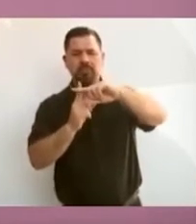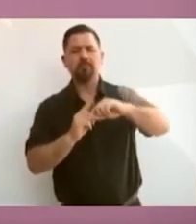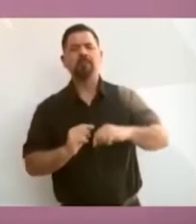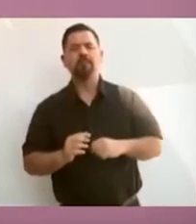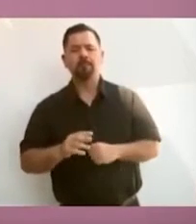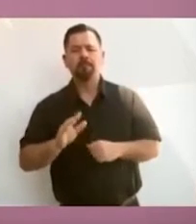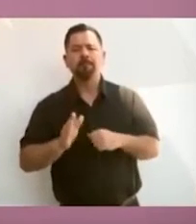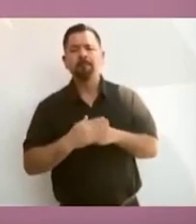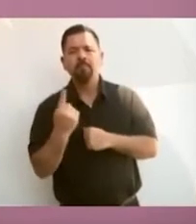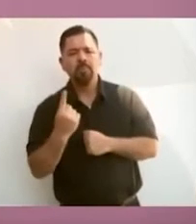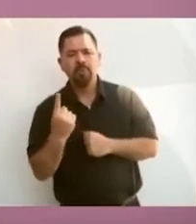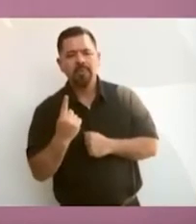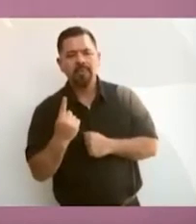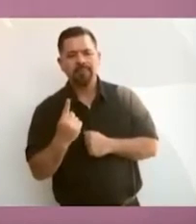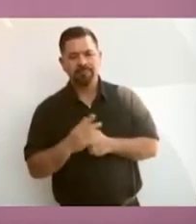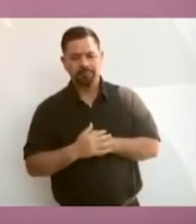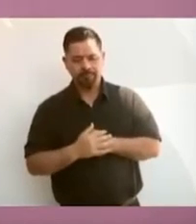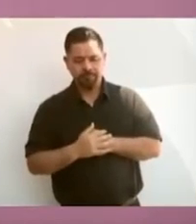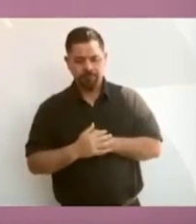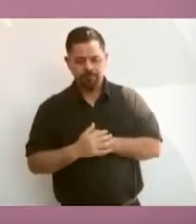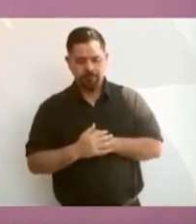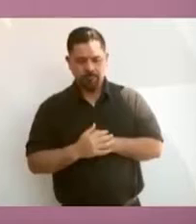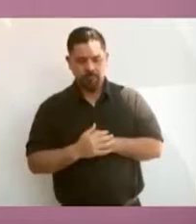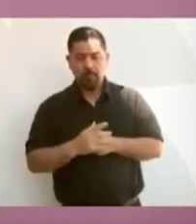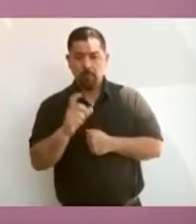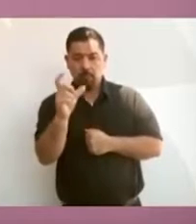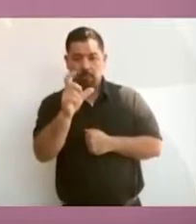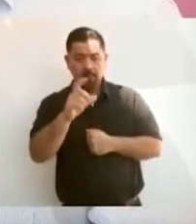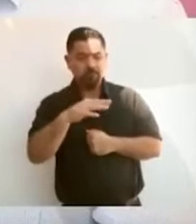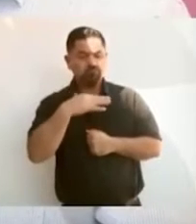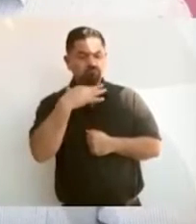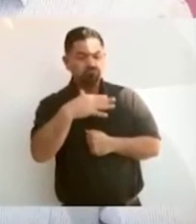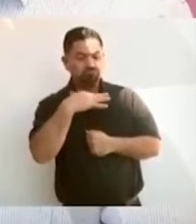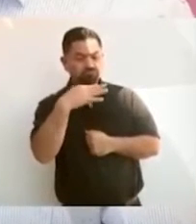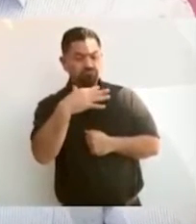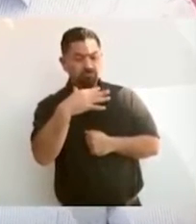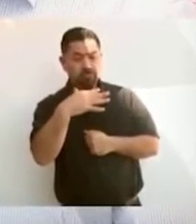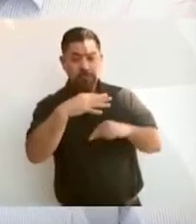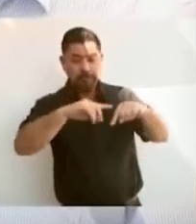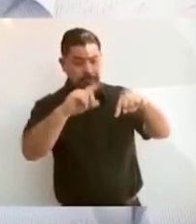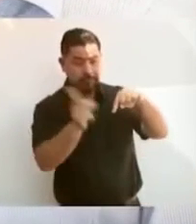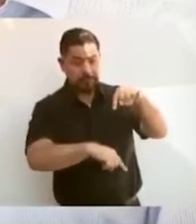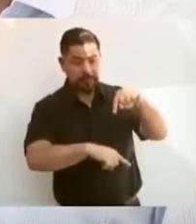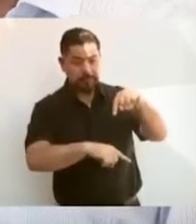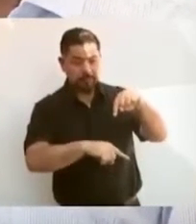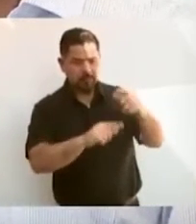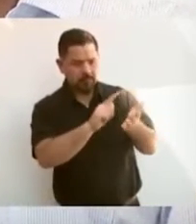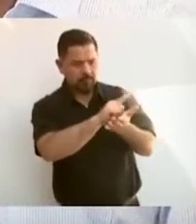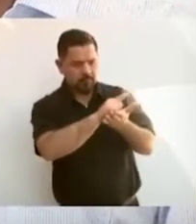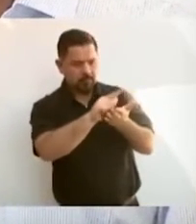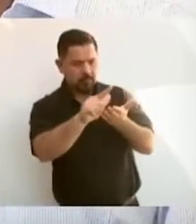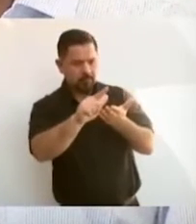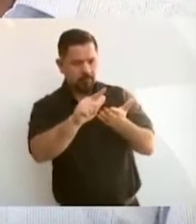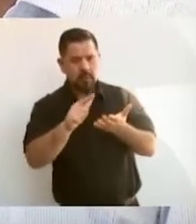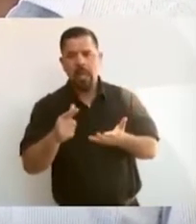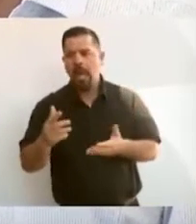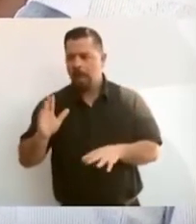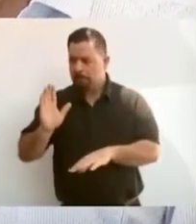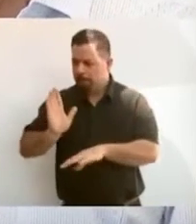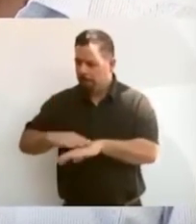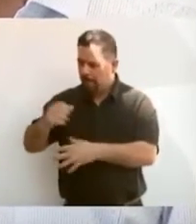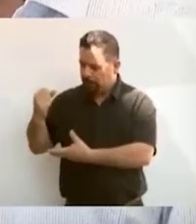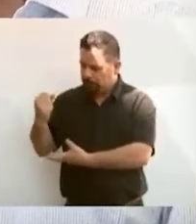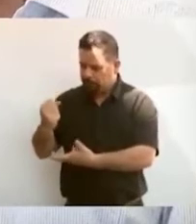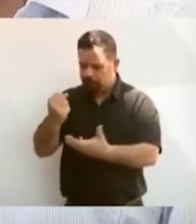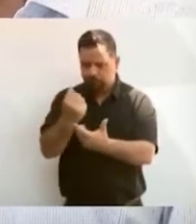cuando no hay corrupción se liberan muchos fondos para el